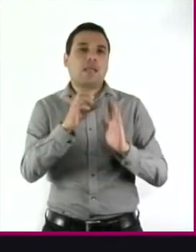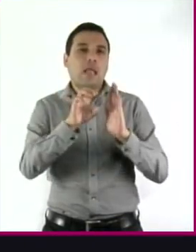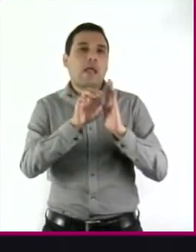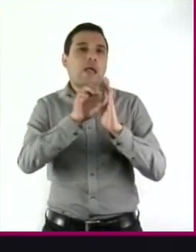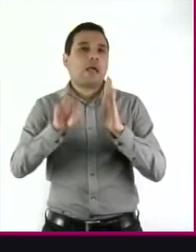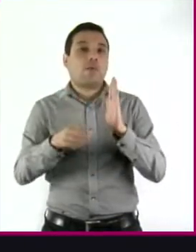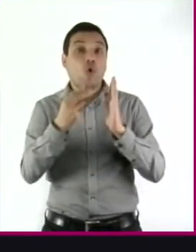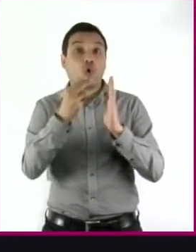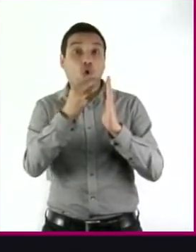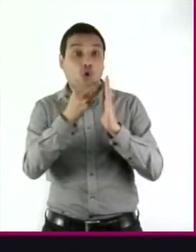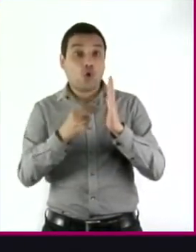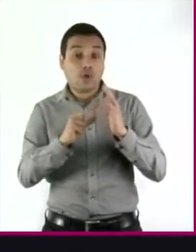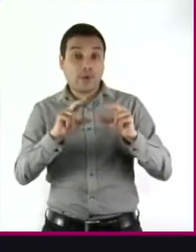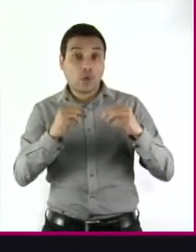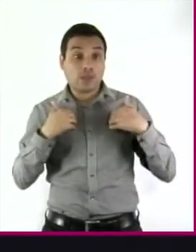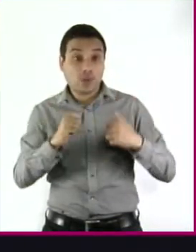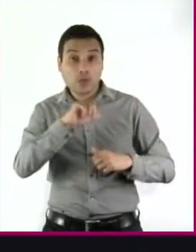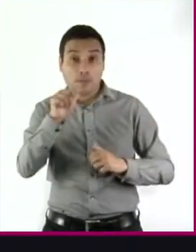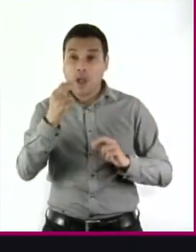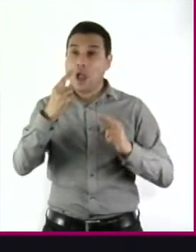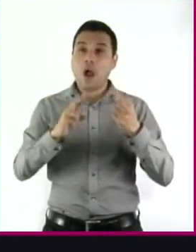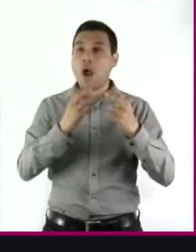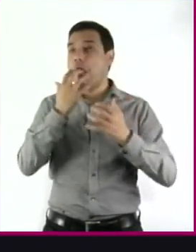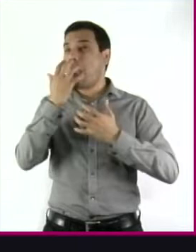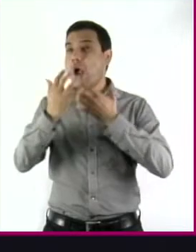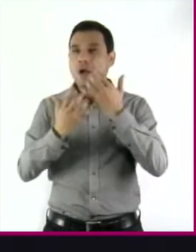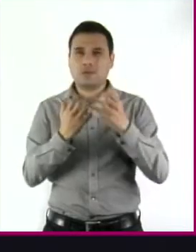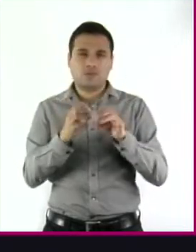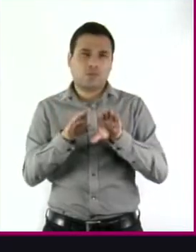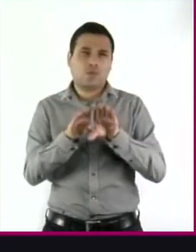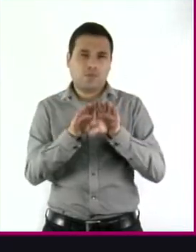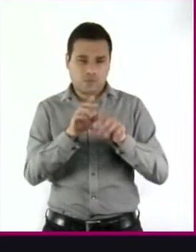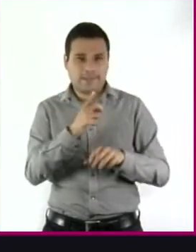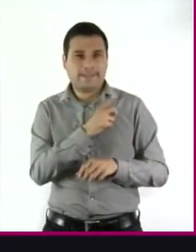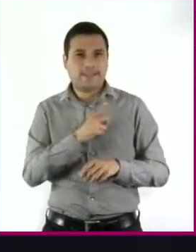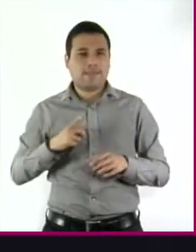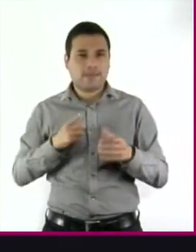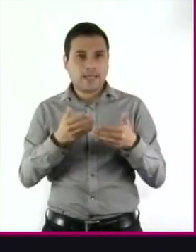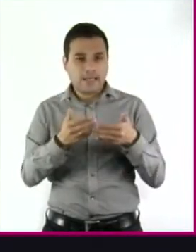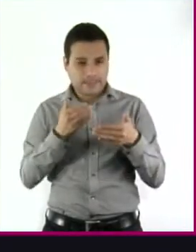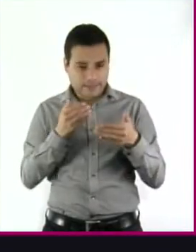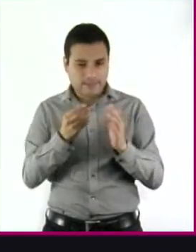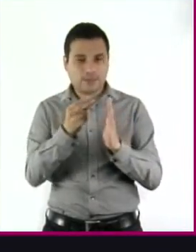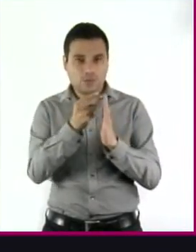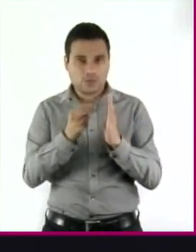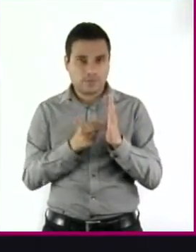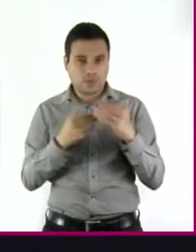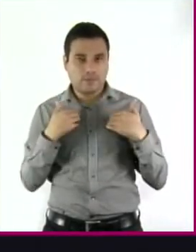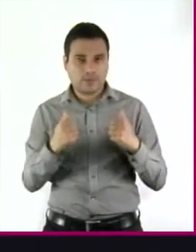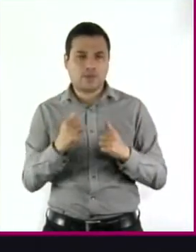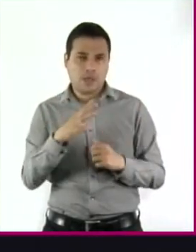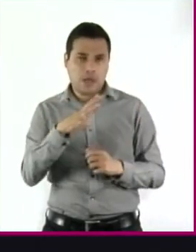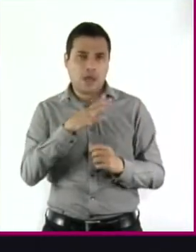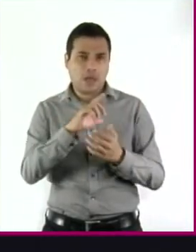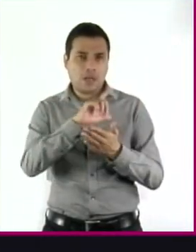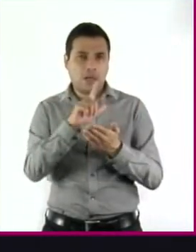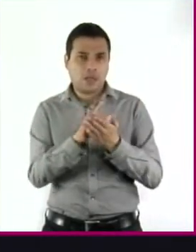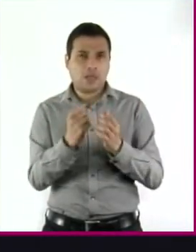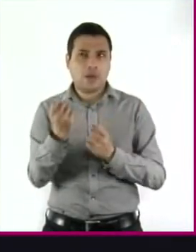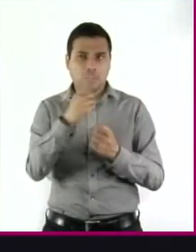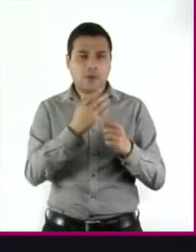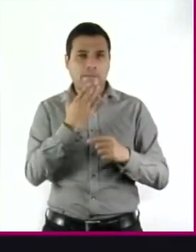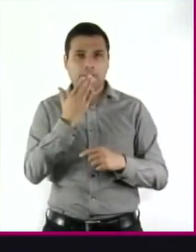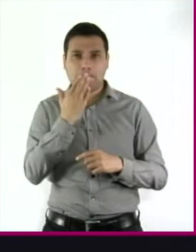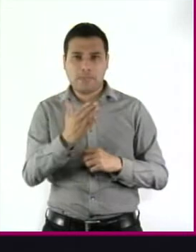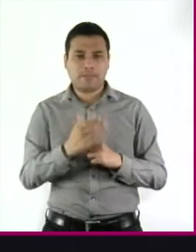confusión. Además de estar siempre protestando o desobedeciendo, no nos hace más libres. Algunas leyes son justas y sirven para algo.